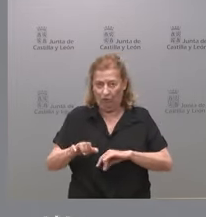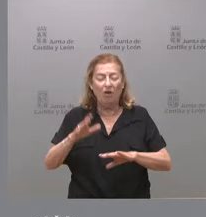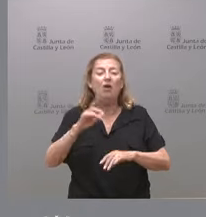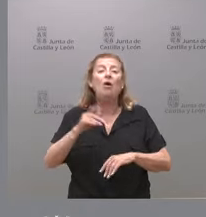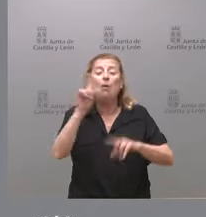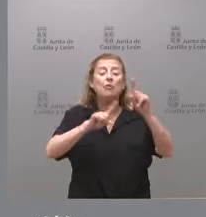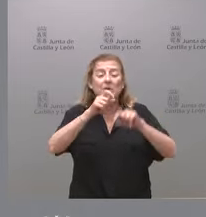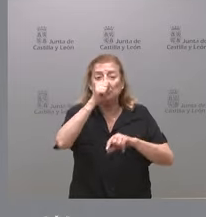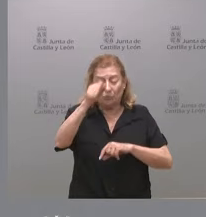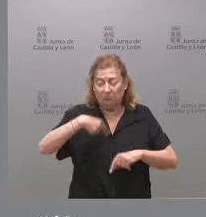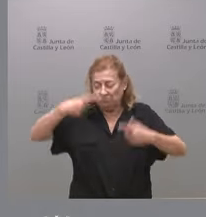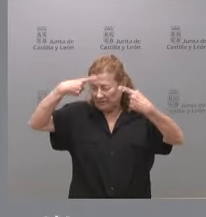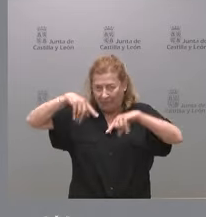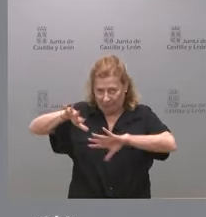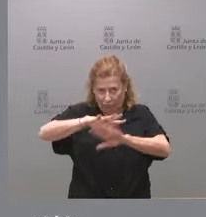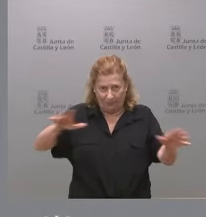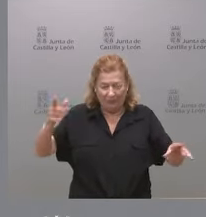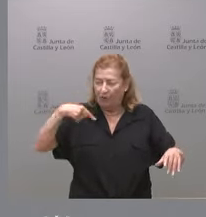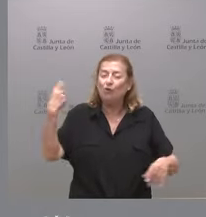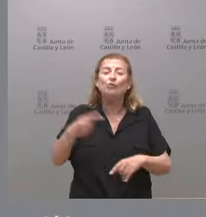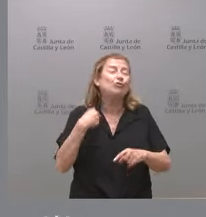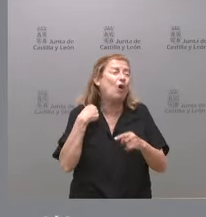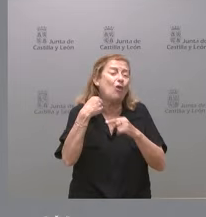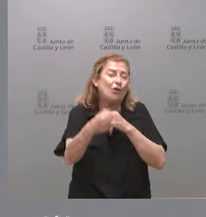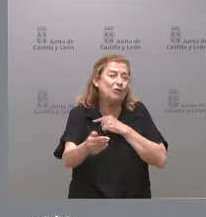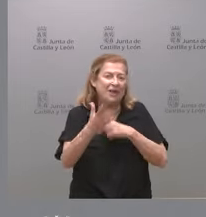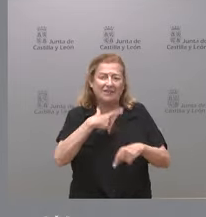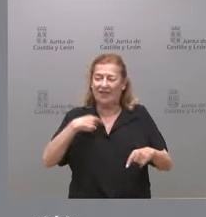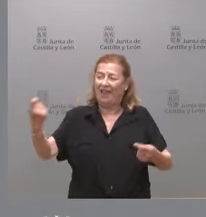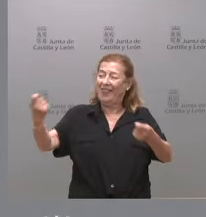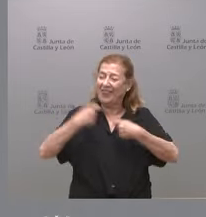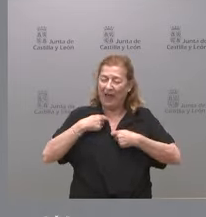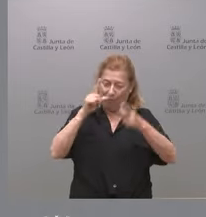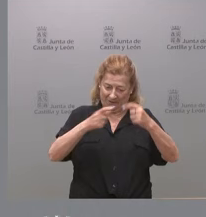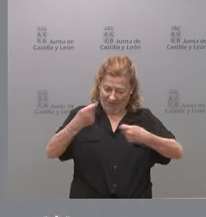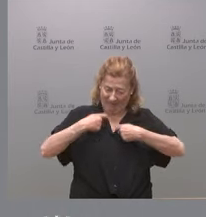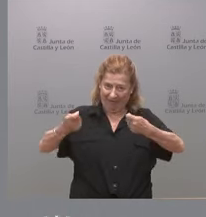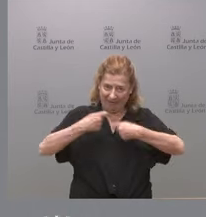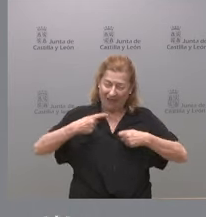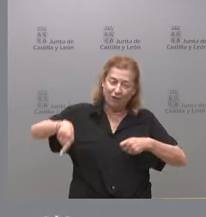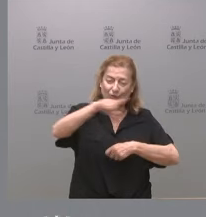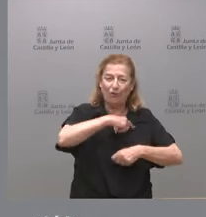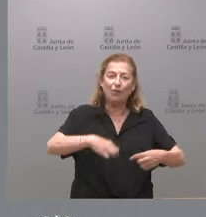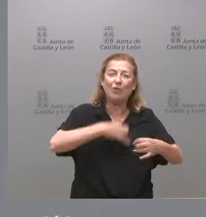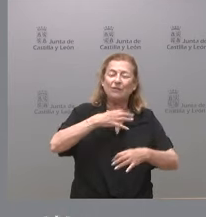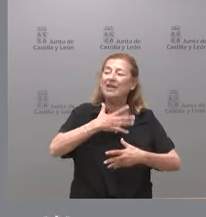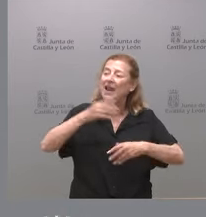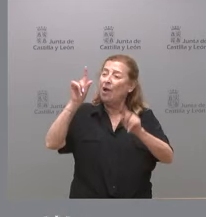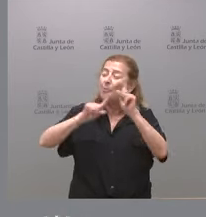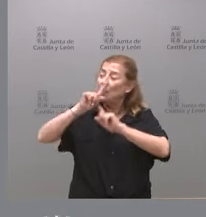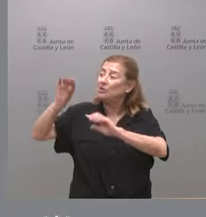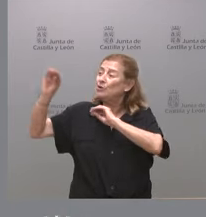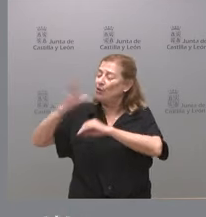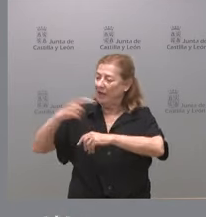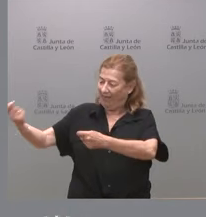problemas del PSOE lo sabemos y son los que todos los días nos quieren trasladar al conjunto de los ciudadanos y quiere que los problemas del PSOE sean los